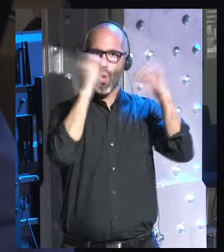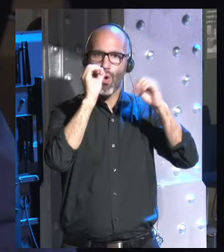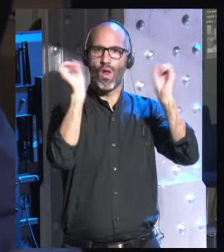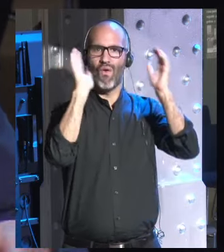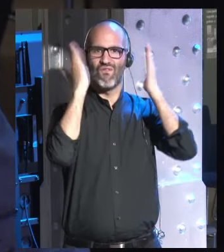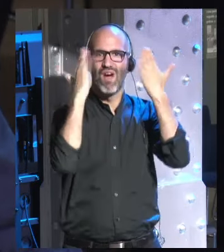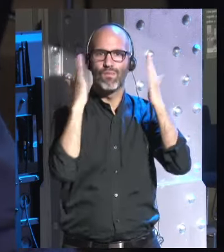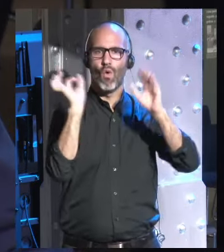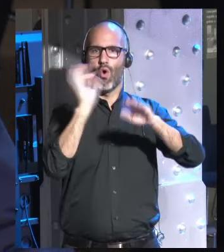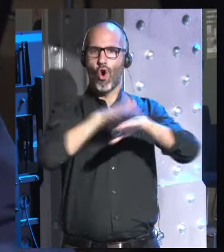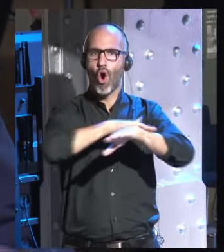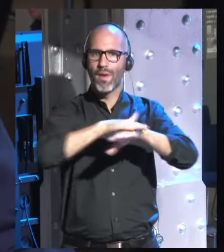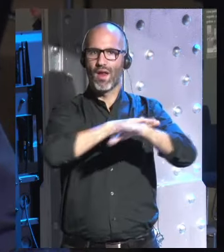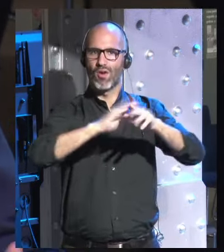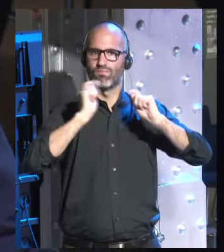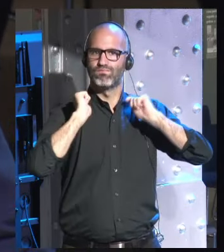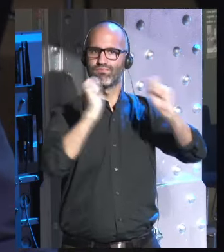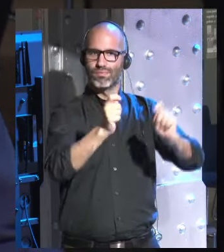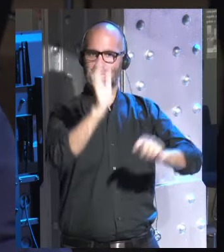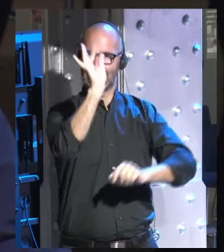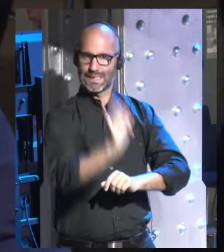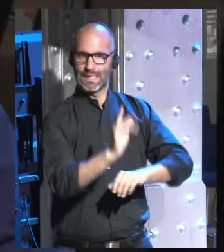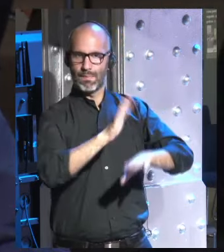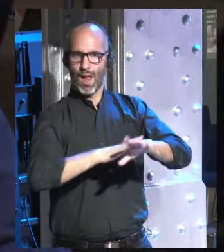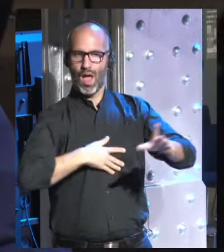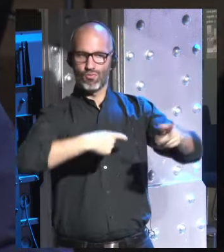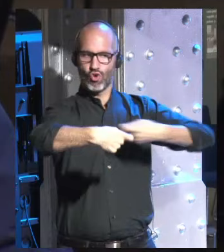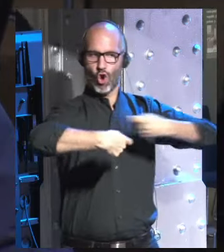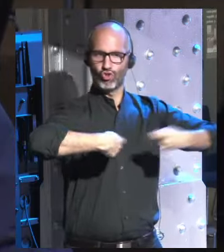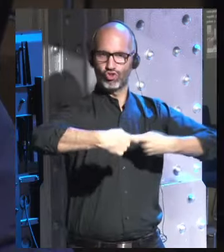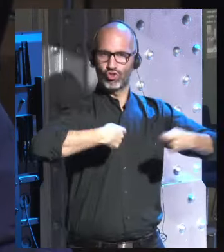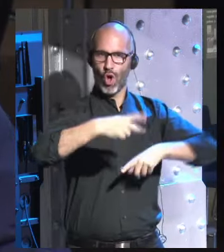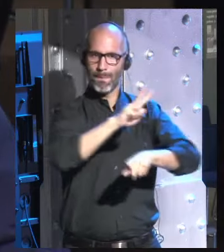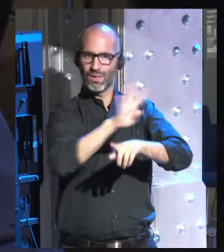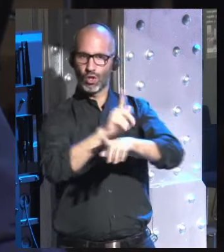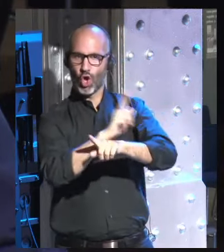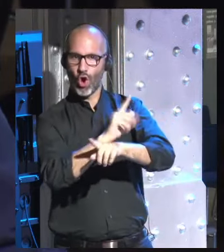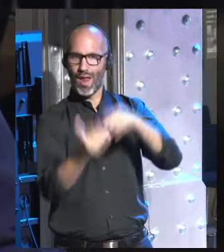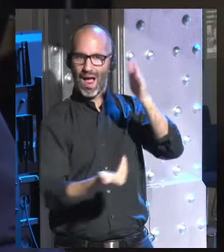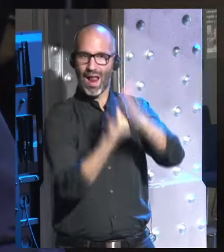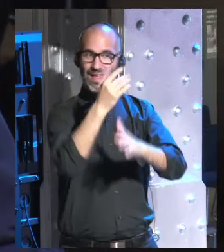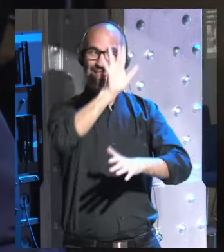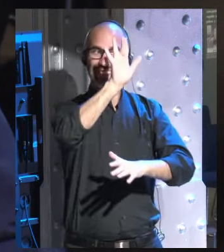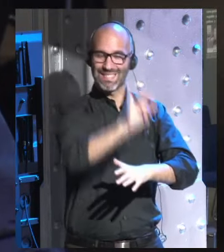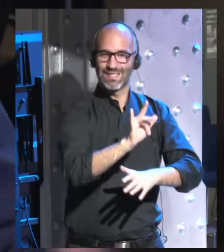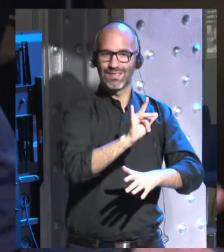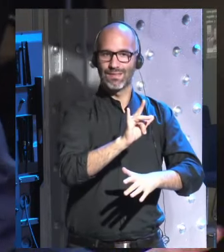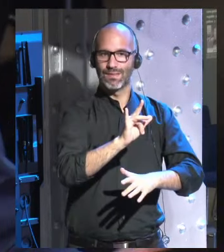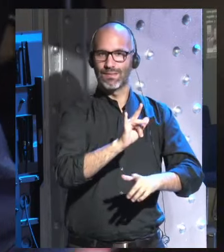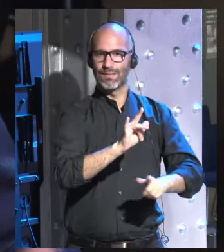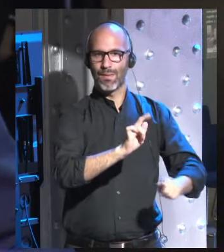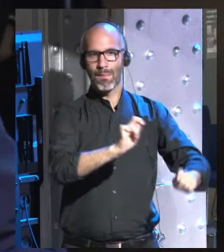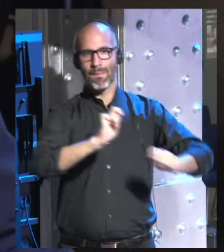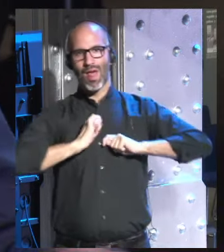Facebook o al gobierno que controle que haga un seguimiento de tu cuerpo y de tu mente 24 horas al día a cambio te podemos